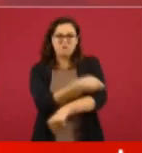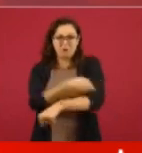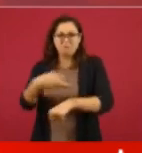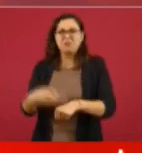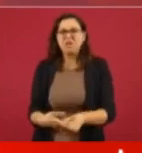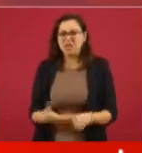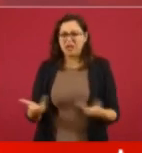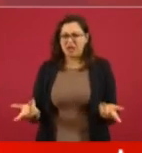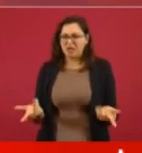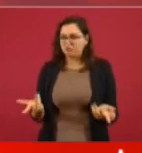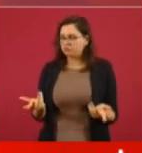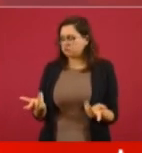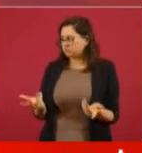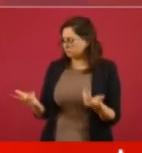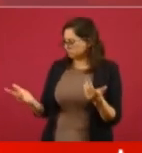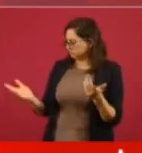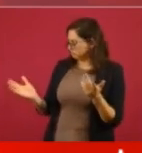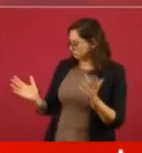Fíjense esas cosas.